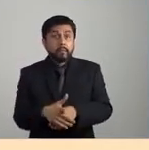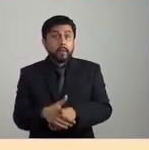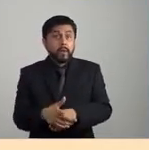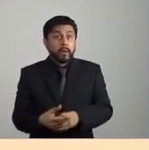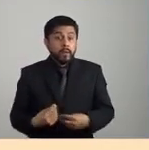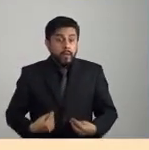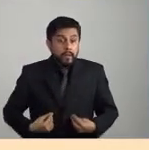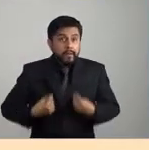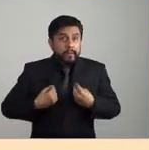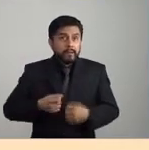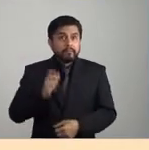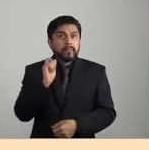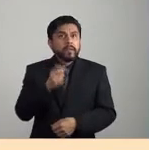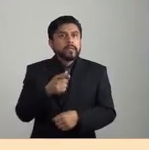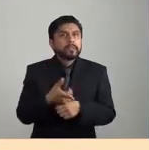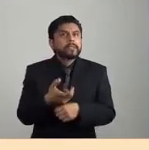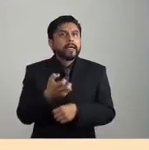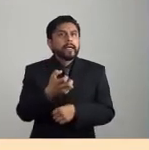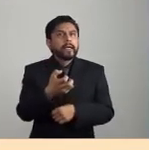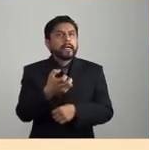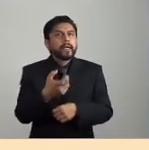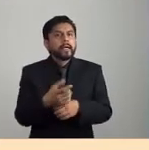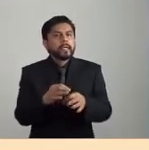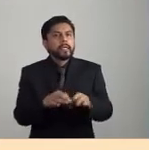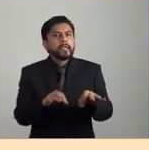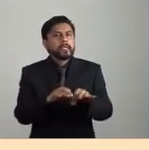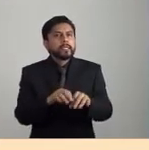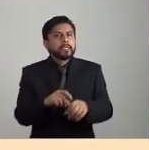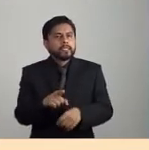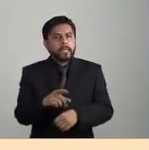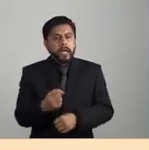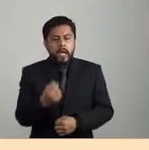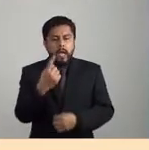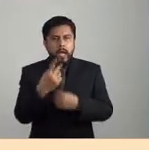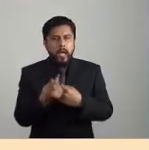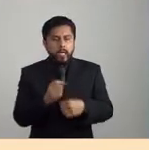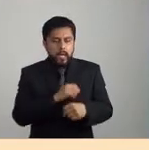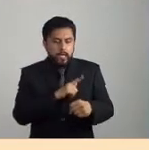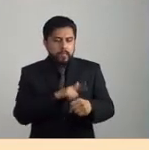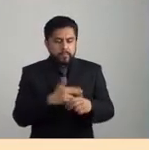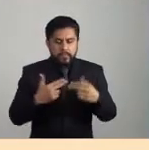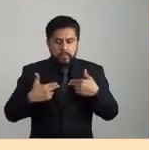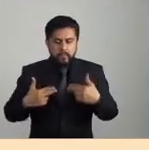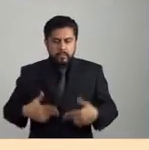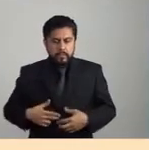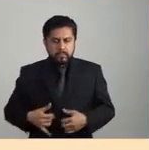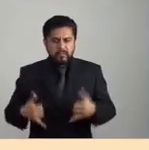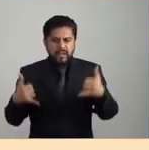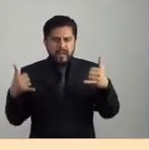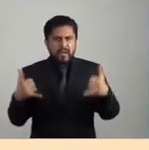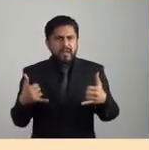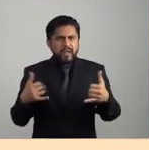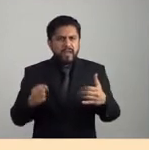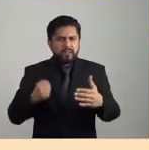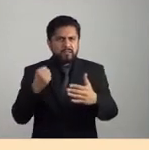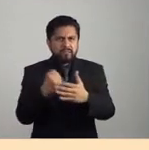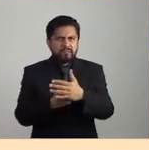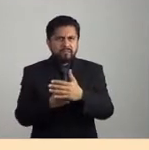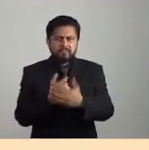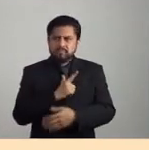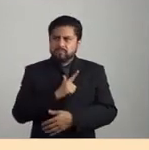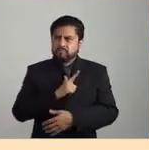también resiste, también se revela, ¿no?, también responde a esas